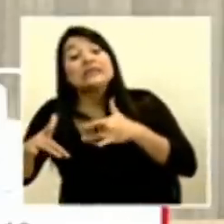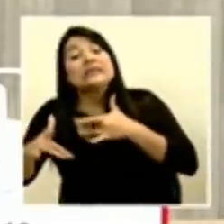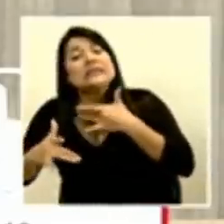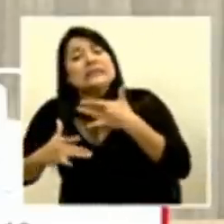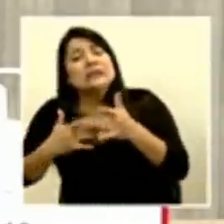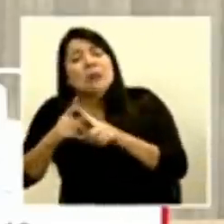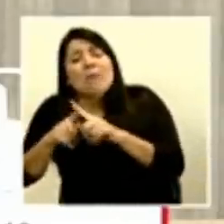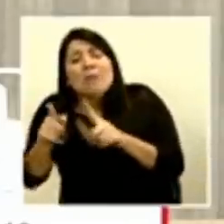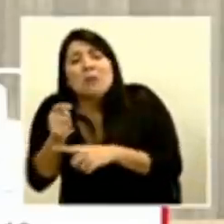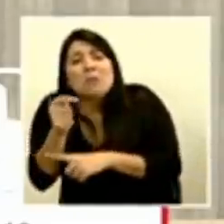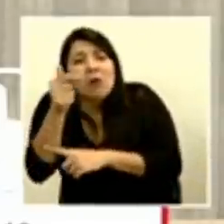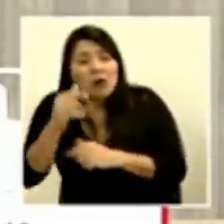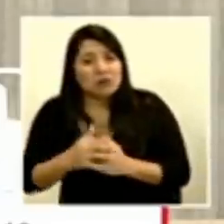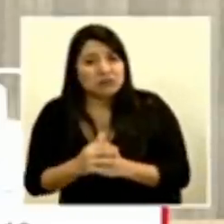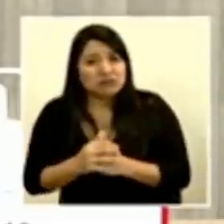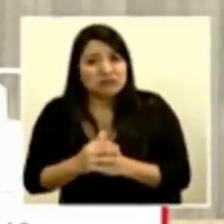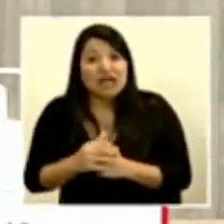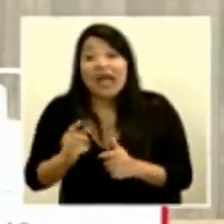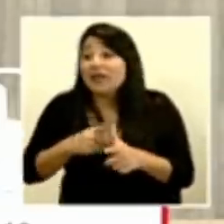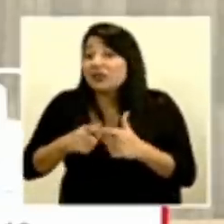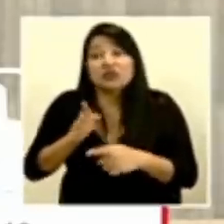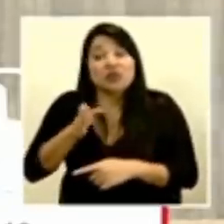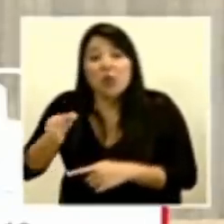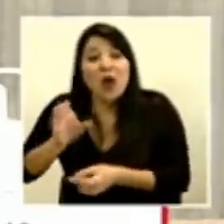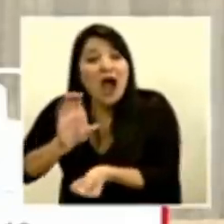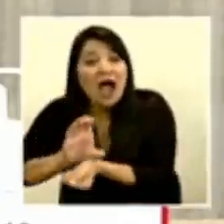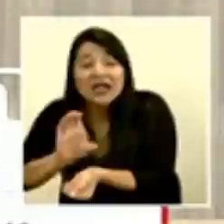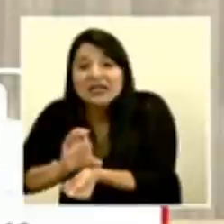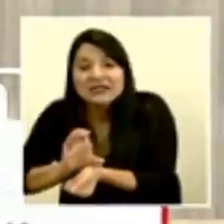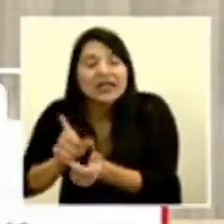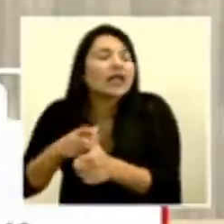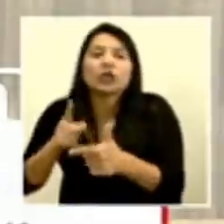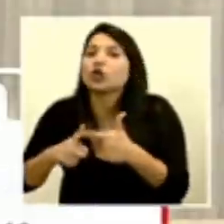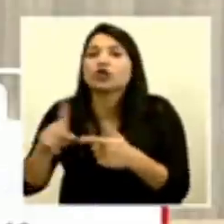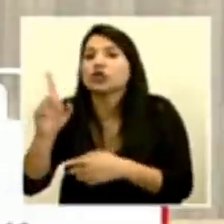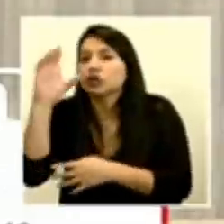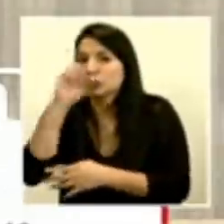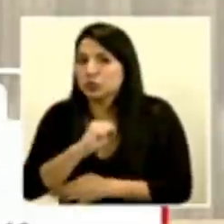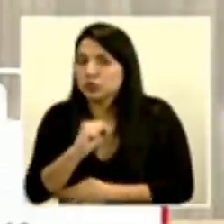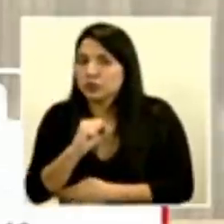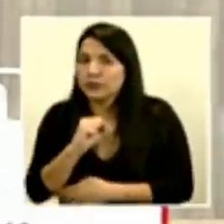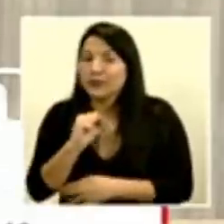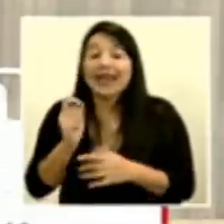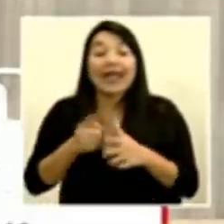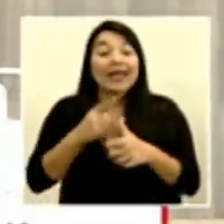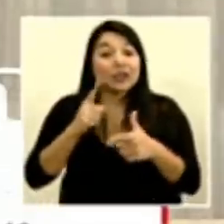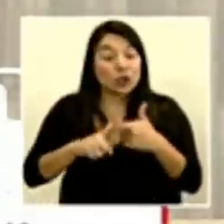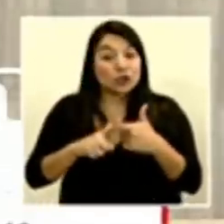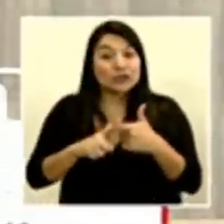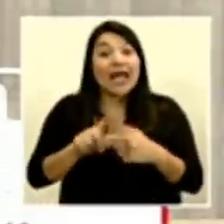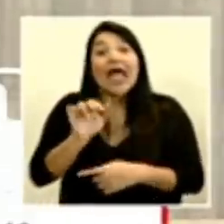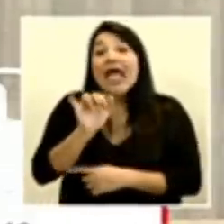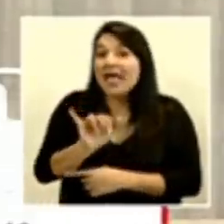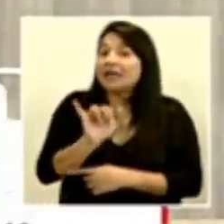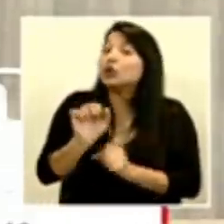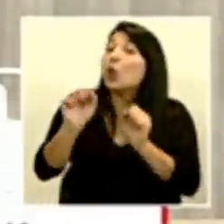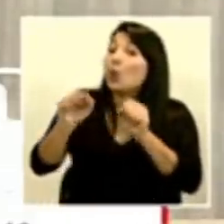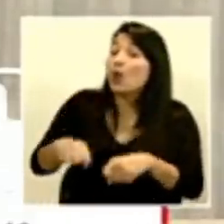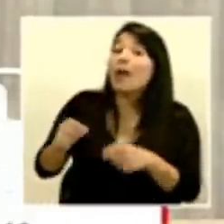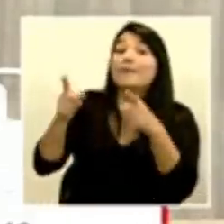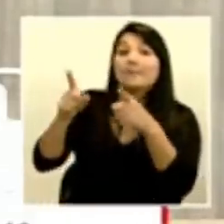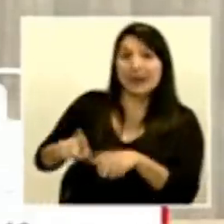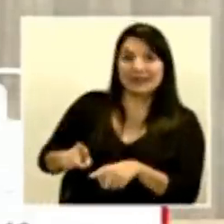consultaron y no lo logramos encontrar nosotros en el sistema de salud y esto puede estar ocurriendo